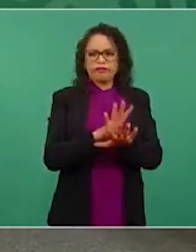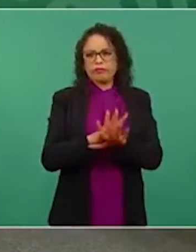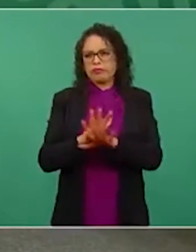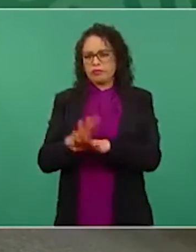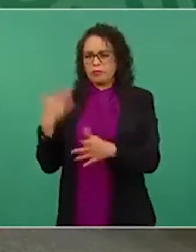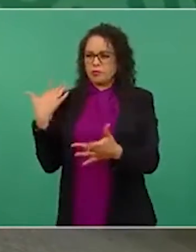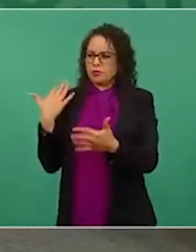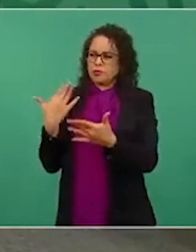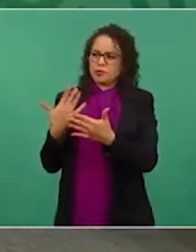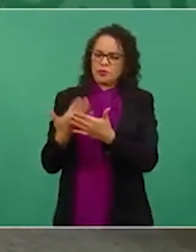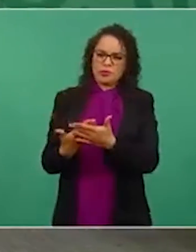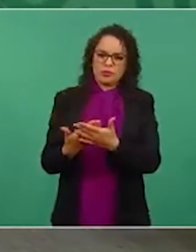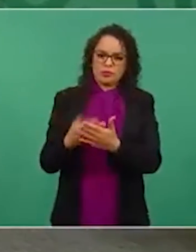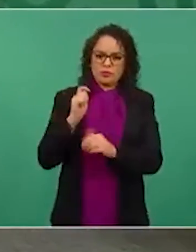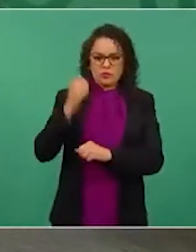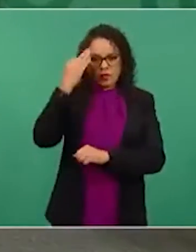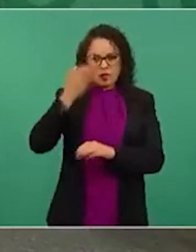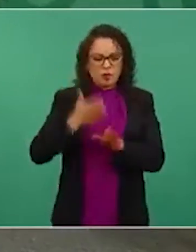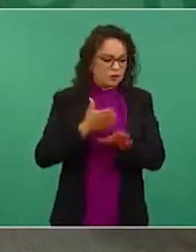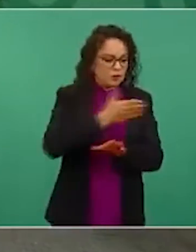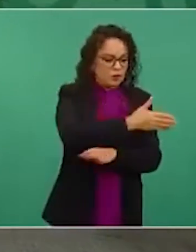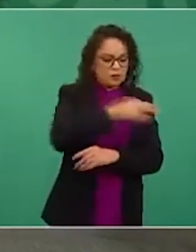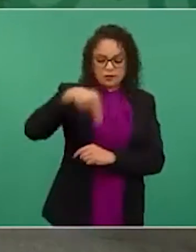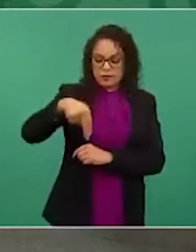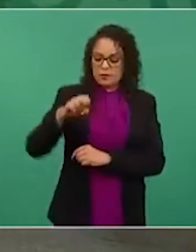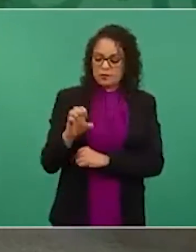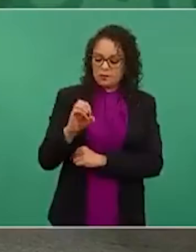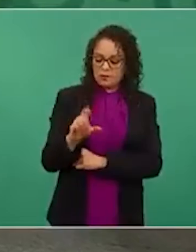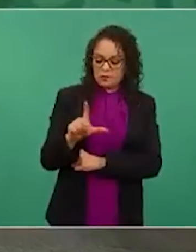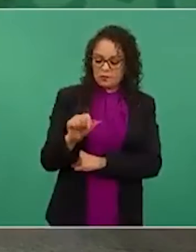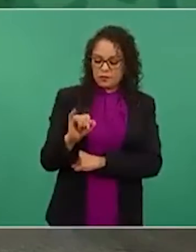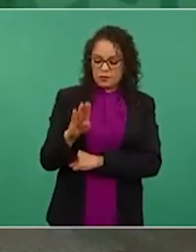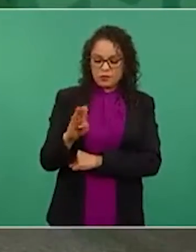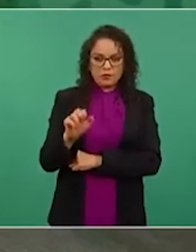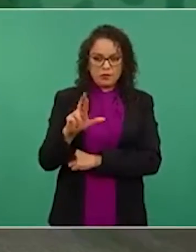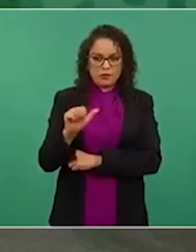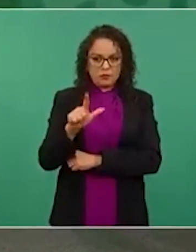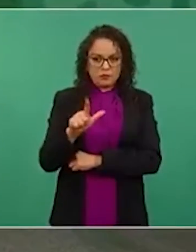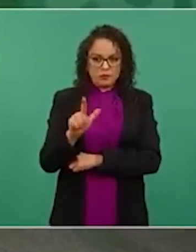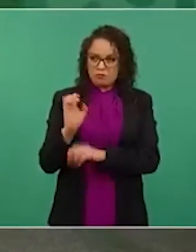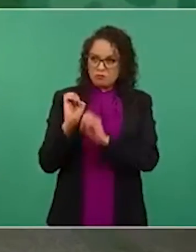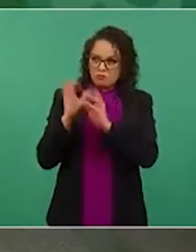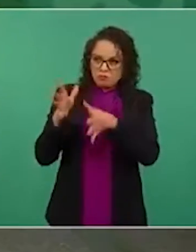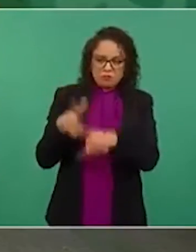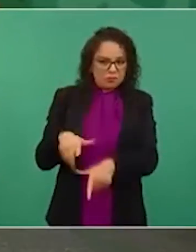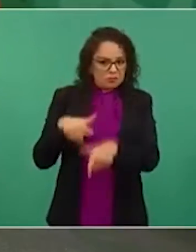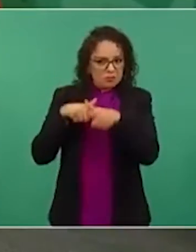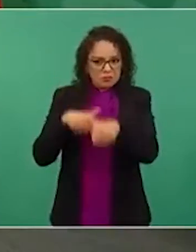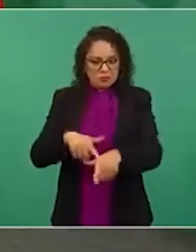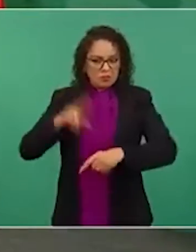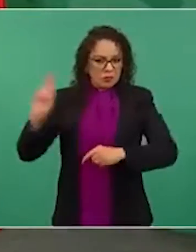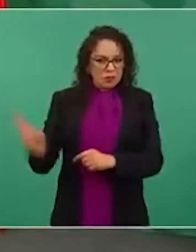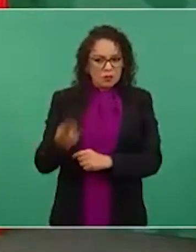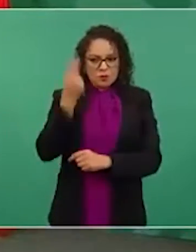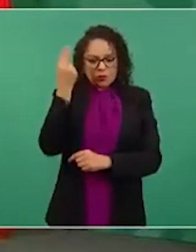últimos tiempos, en el periodo neoliberal, ahí está la UNAM. También por los jóvenes,